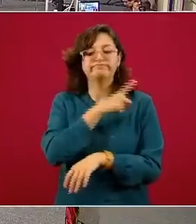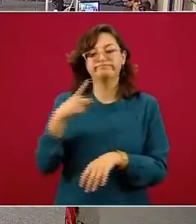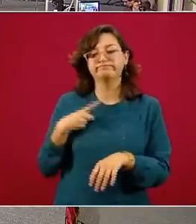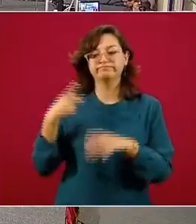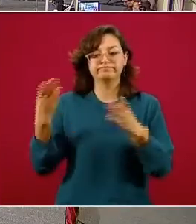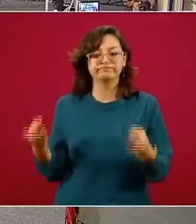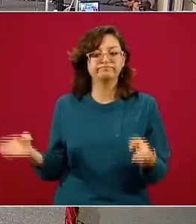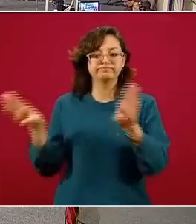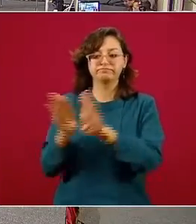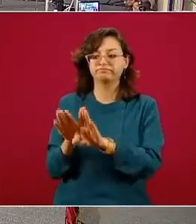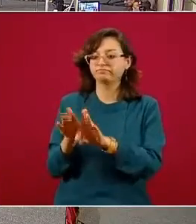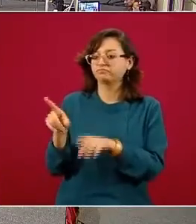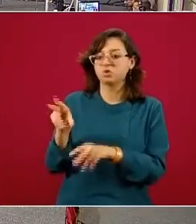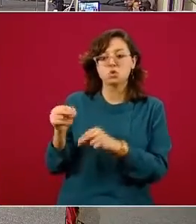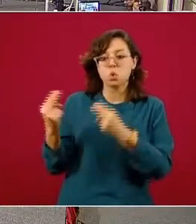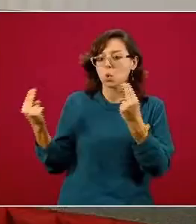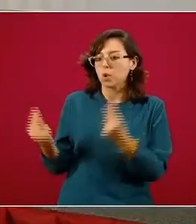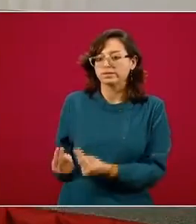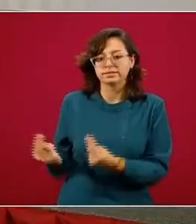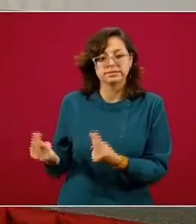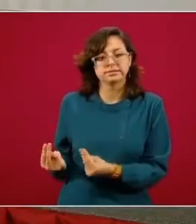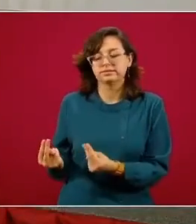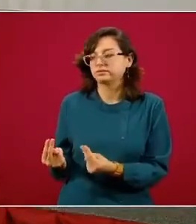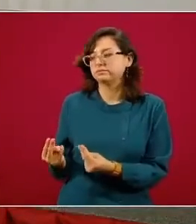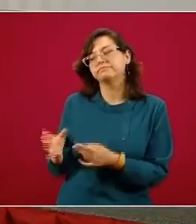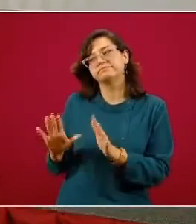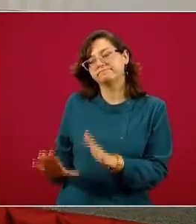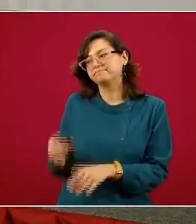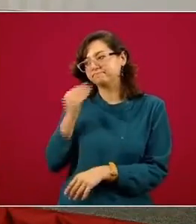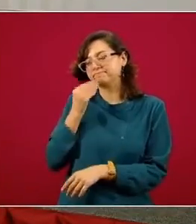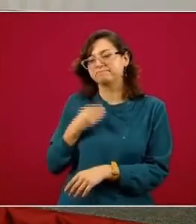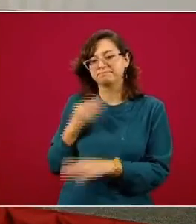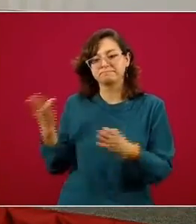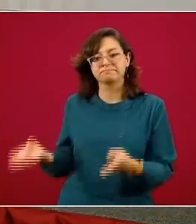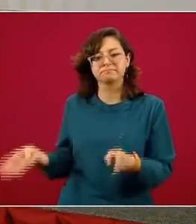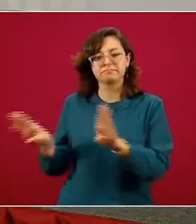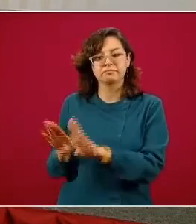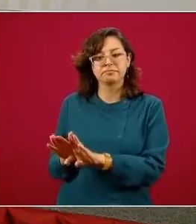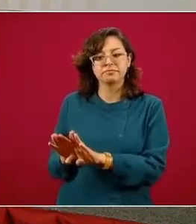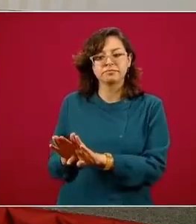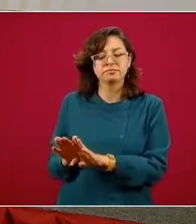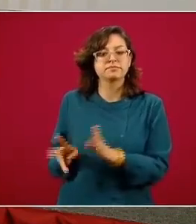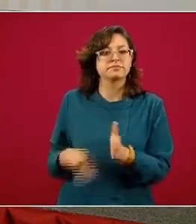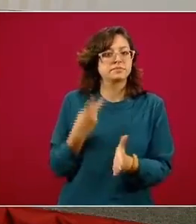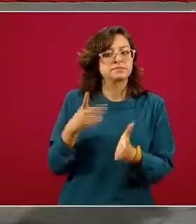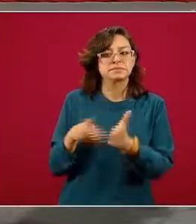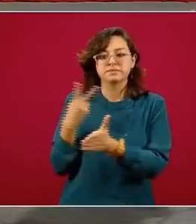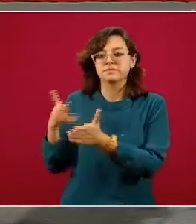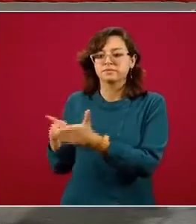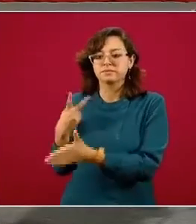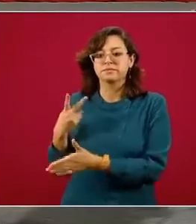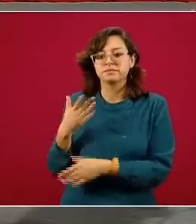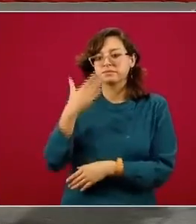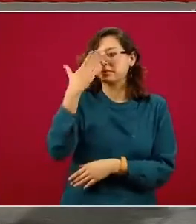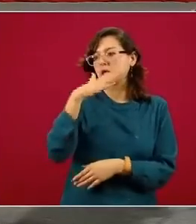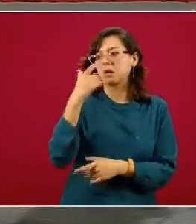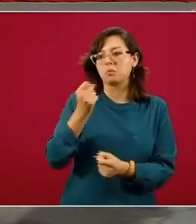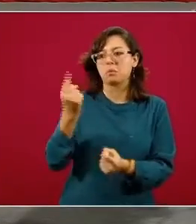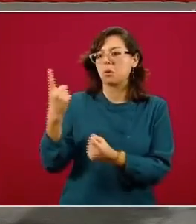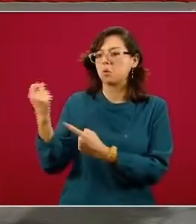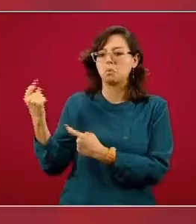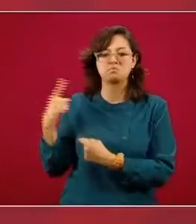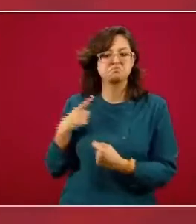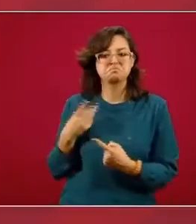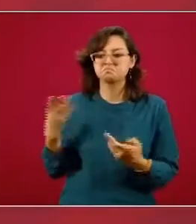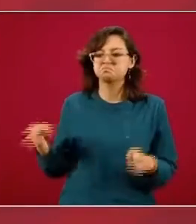las empresas que no eran esenciales o no hacían actividades esenciales. Y en innumerables ejemplos sabemos que no cerraron o que